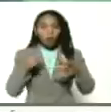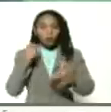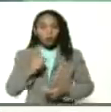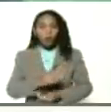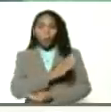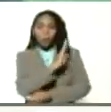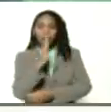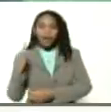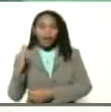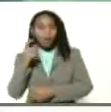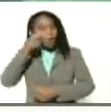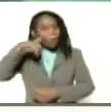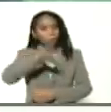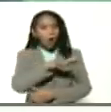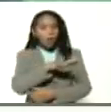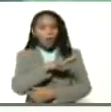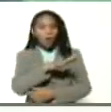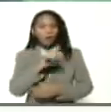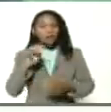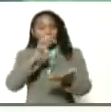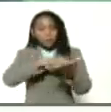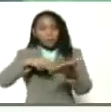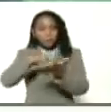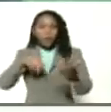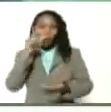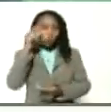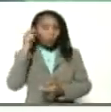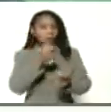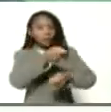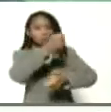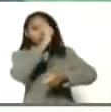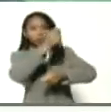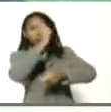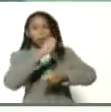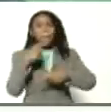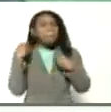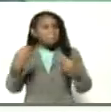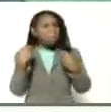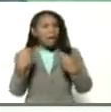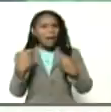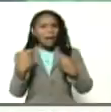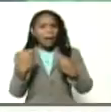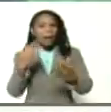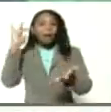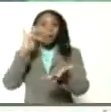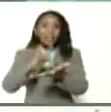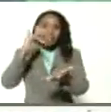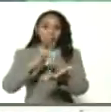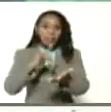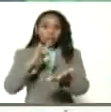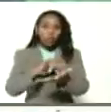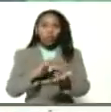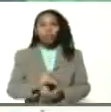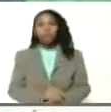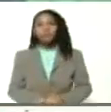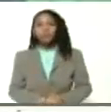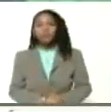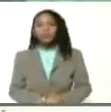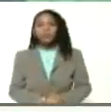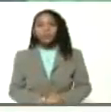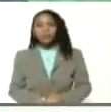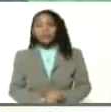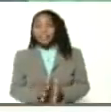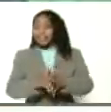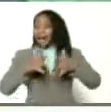Capítulo Campesinos y Campesinas, Pescadores y Pescadoras, para participar en las